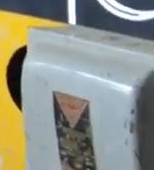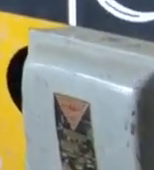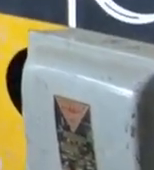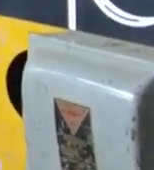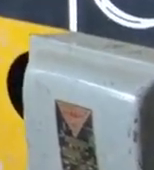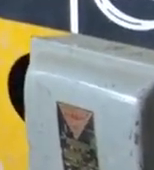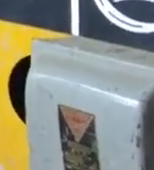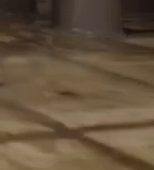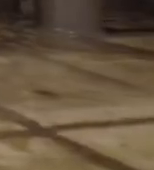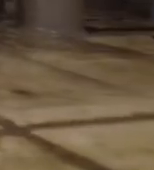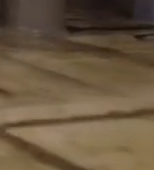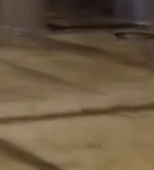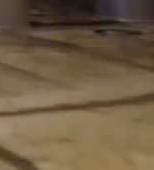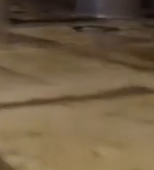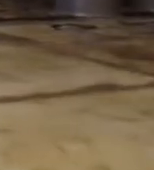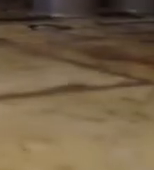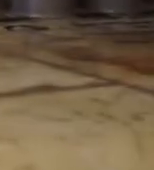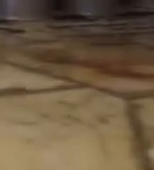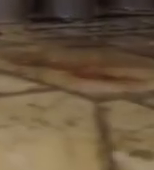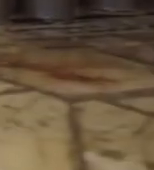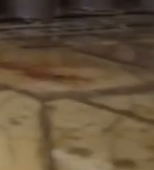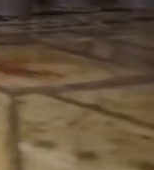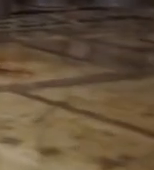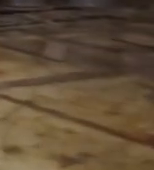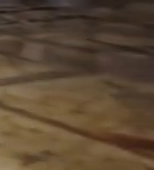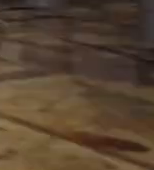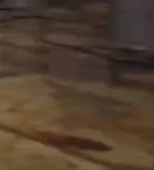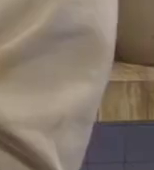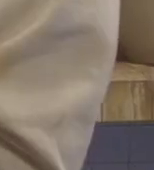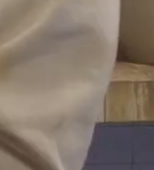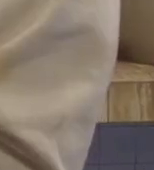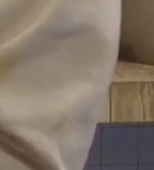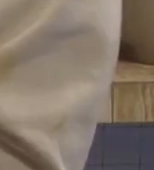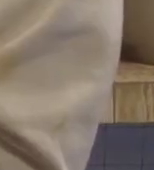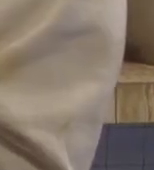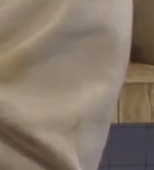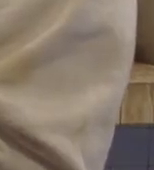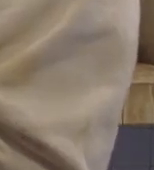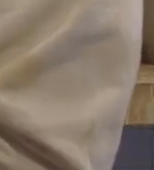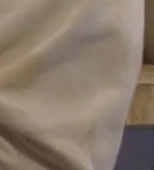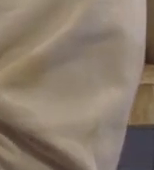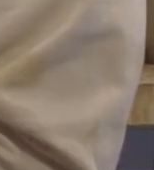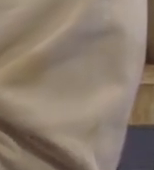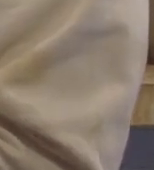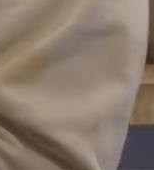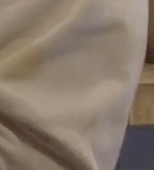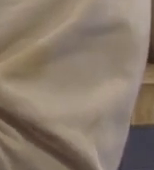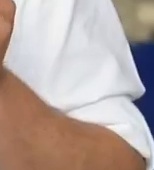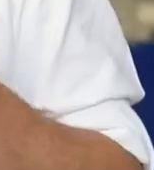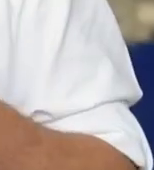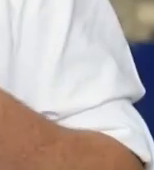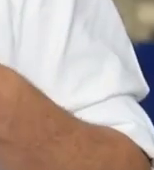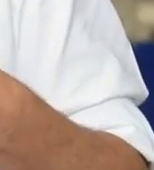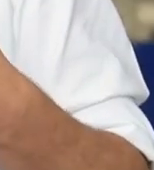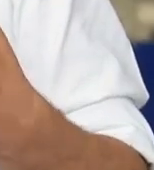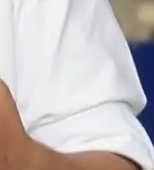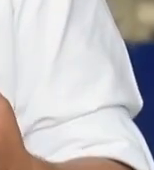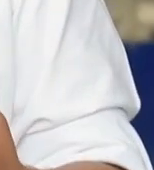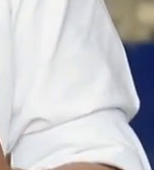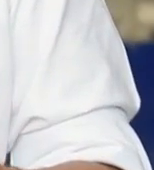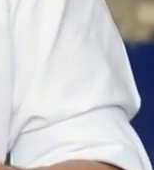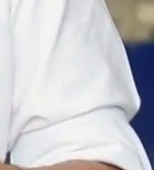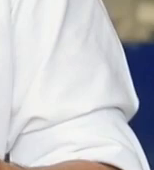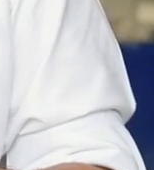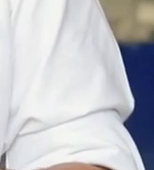posibles propiedades del concreto. Primero hay que encontrar las bacterias adecuadas para el trabajo y superado la etapa de desarrollo sigue la etapa de prueba. decir ir con las